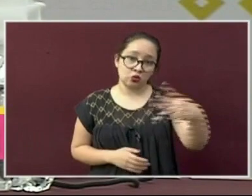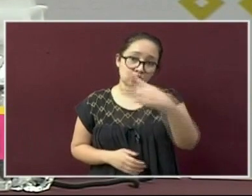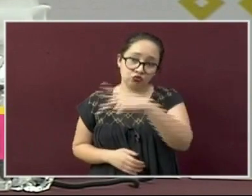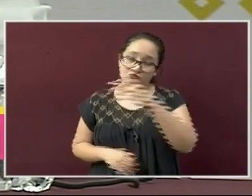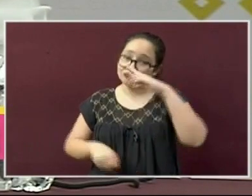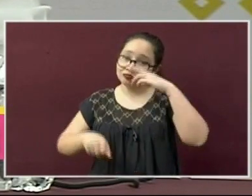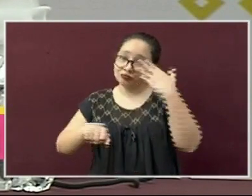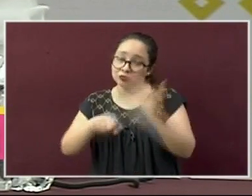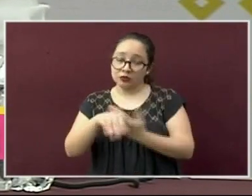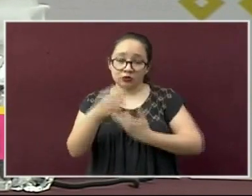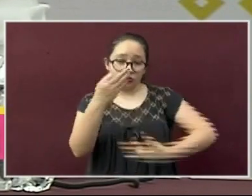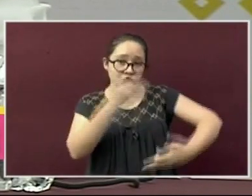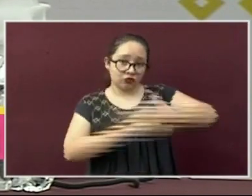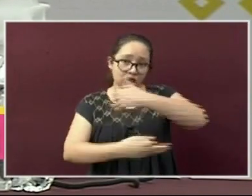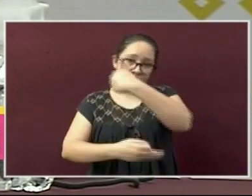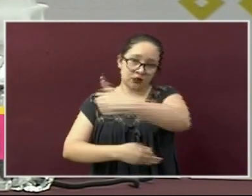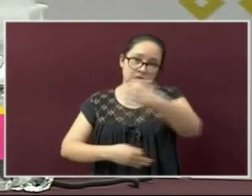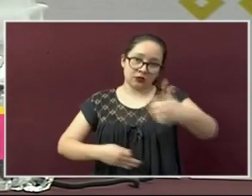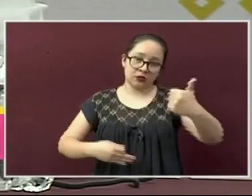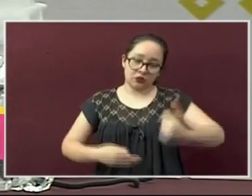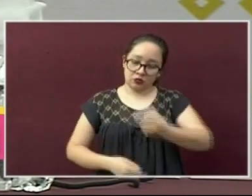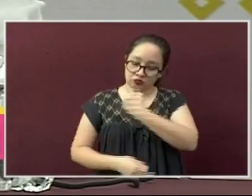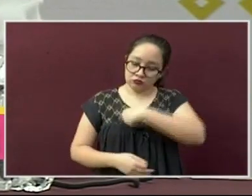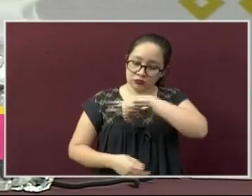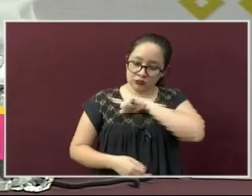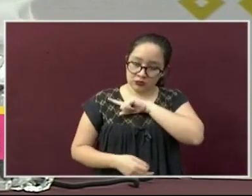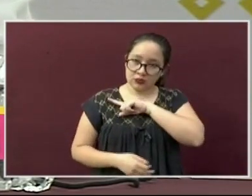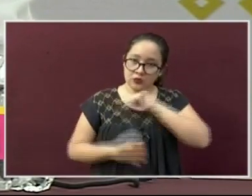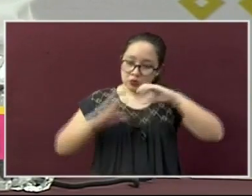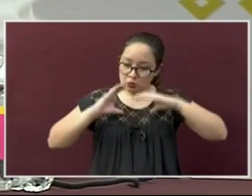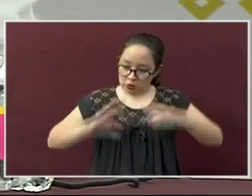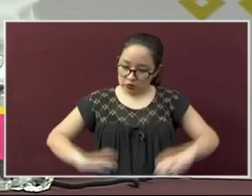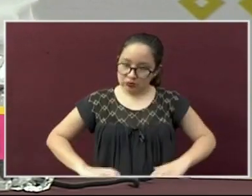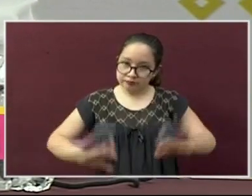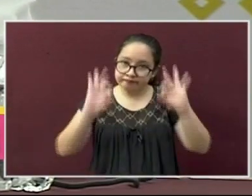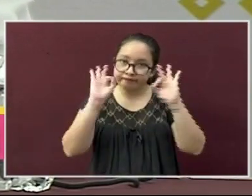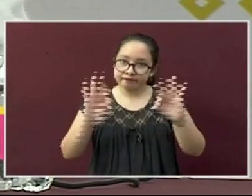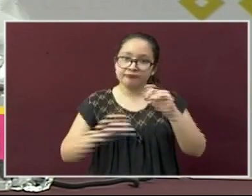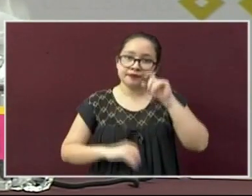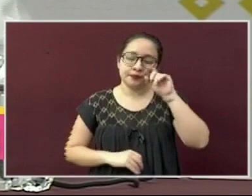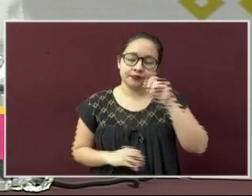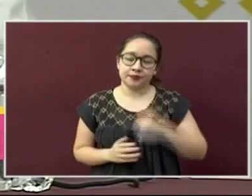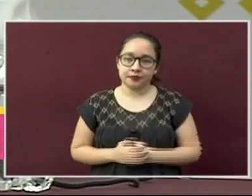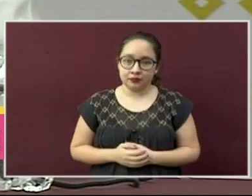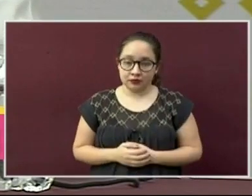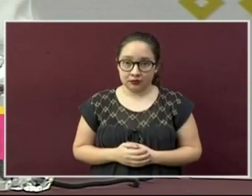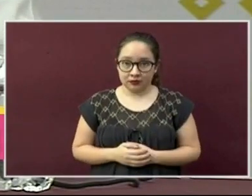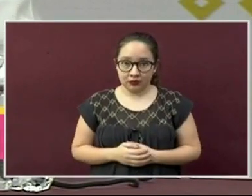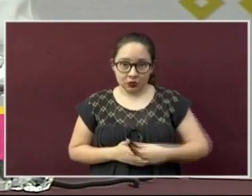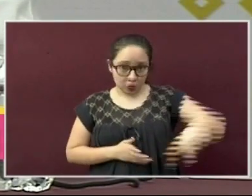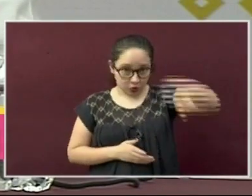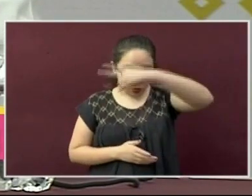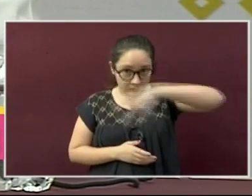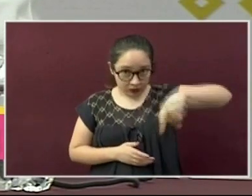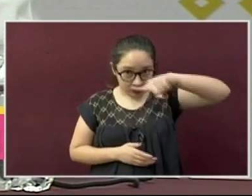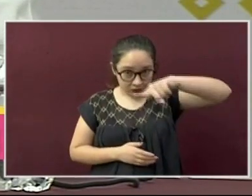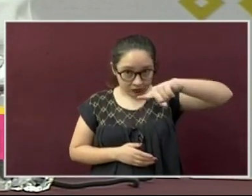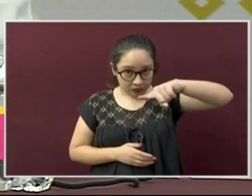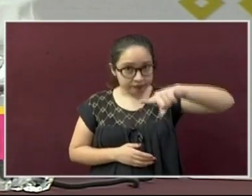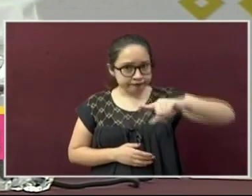de todos y cada uno de nosotros. Pero pueden ustedes estar seguros que hoy